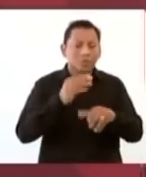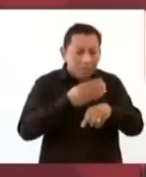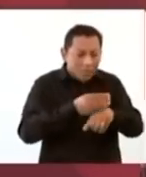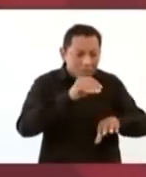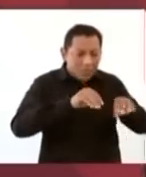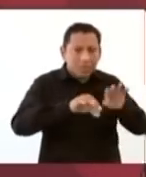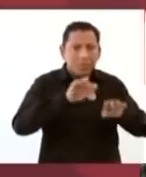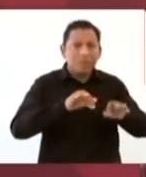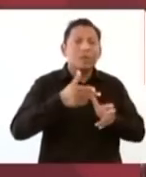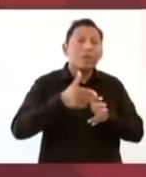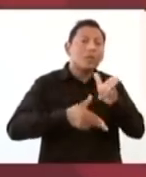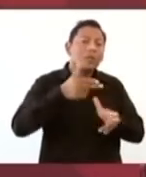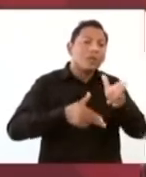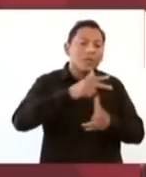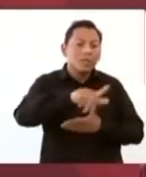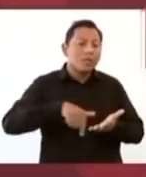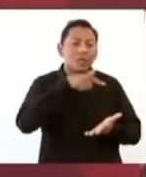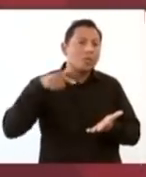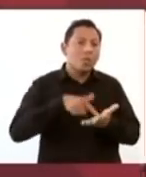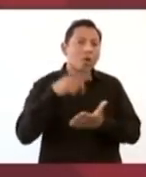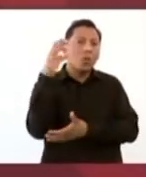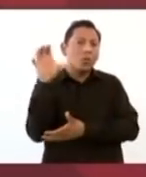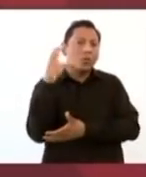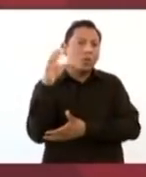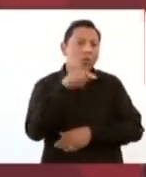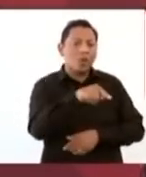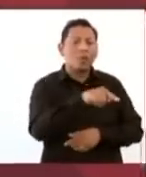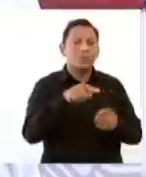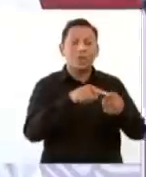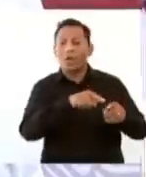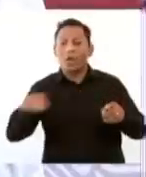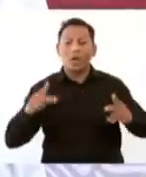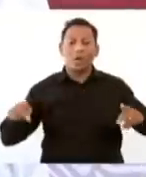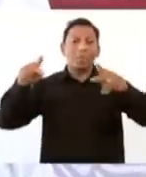El tren de Coatzacoalcos a Palenque.